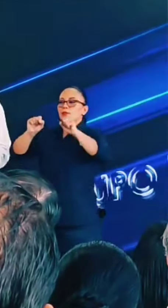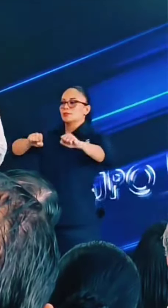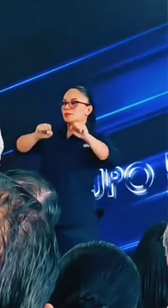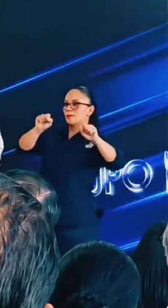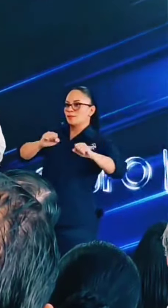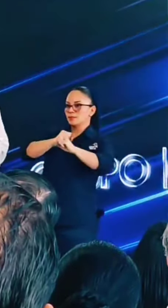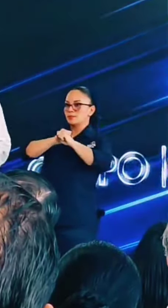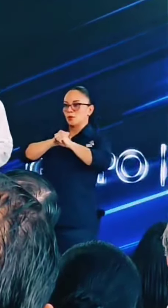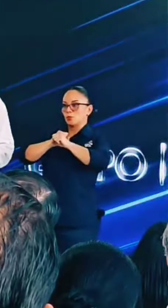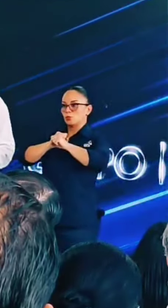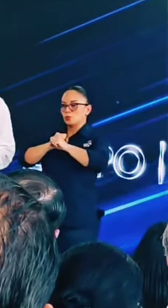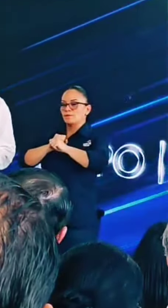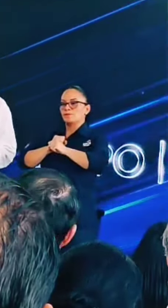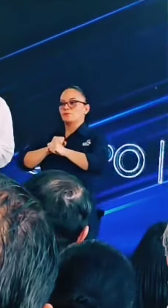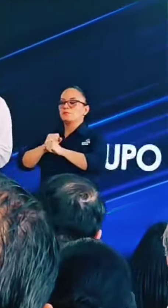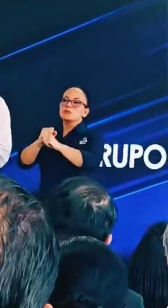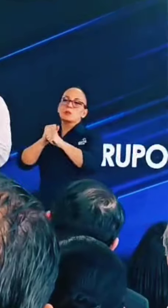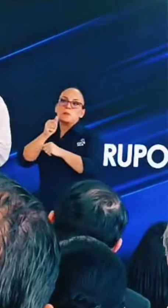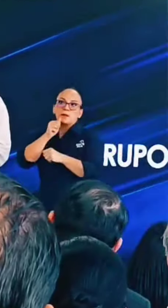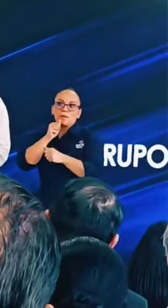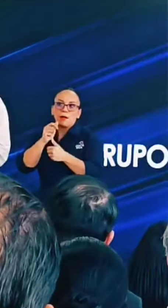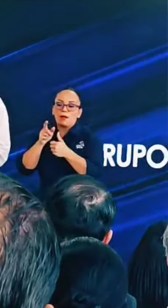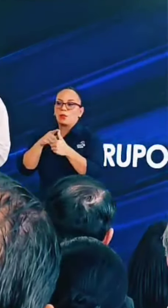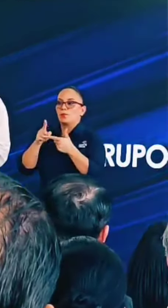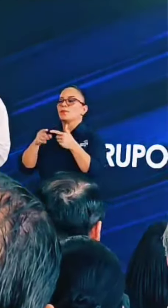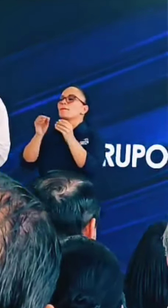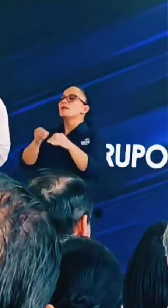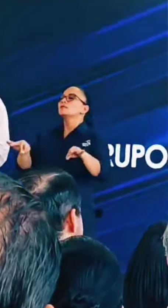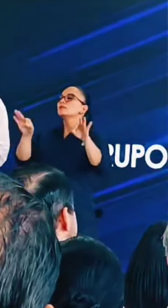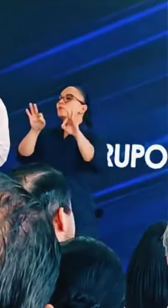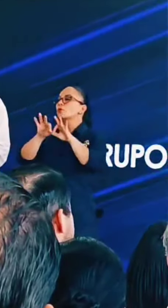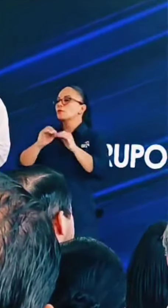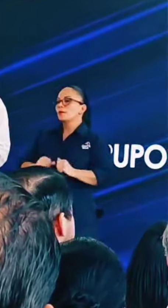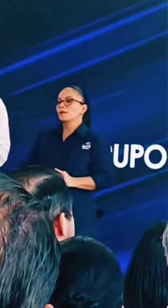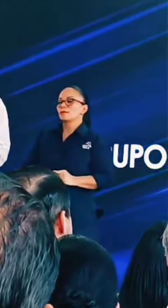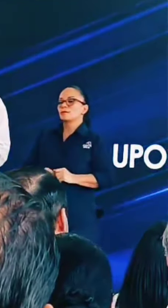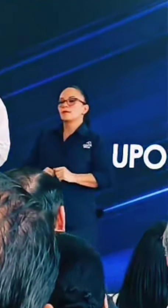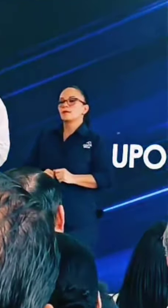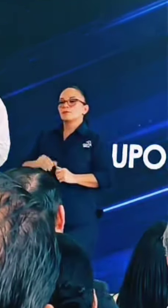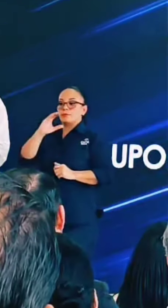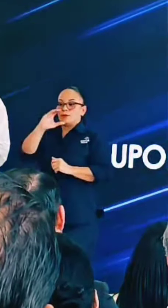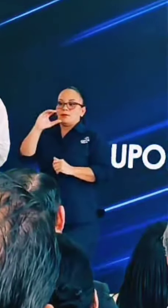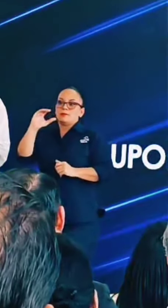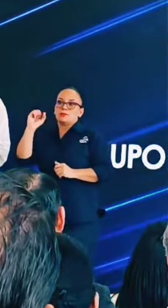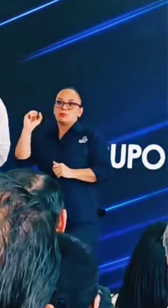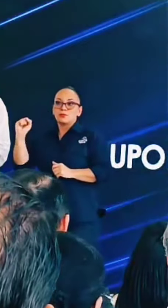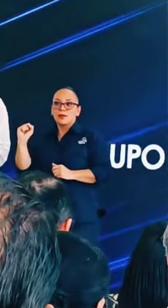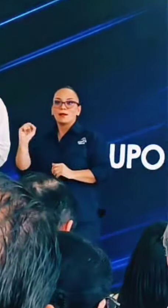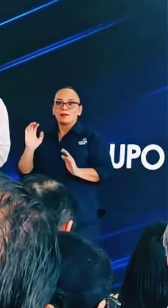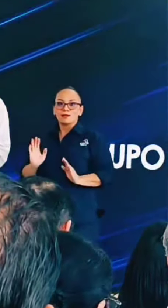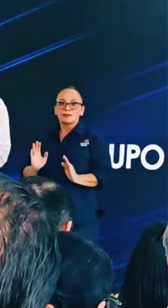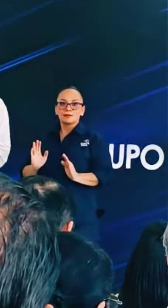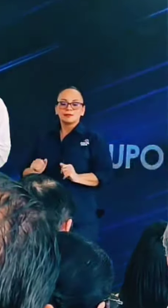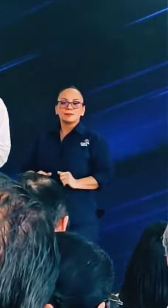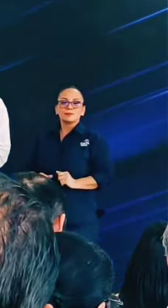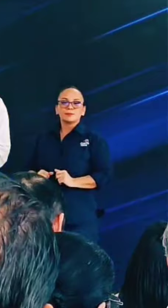seguros, seguro privado. El más importante es la casa de costarricense de seguros social.